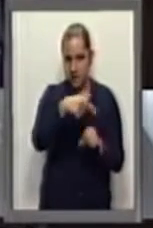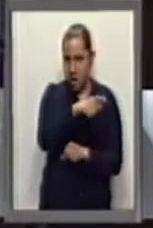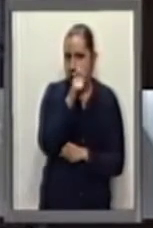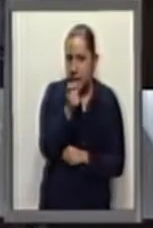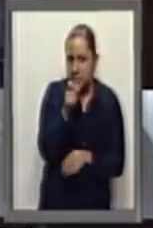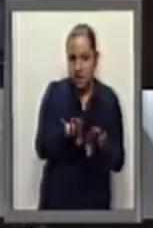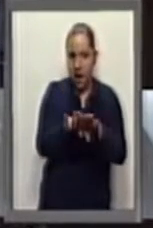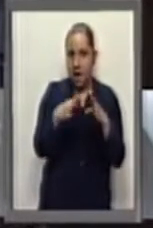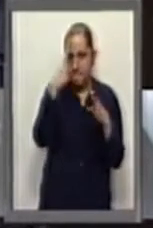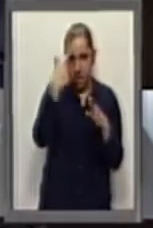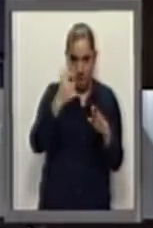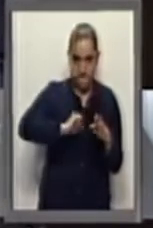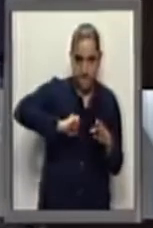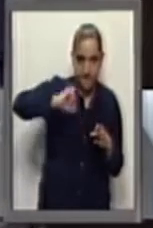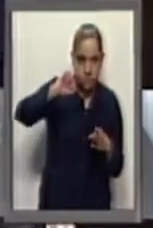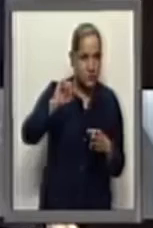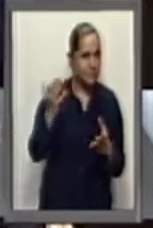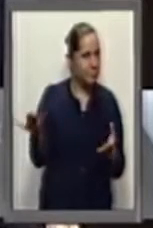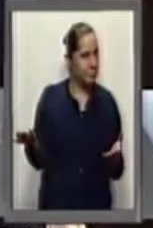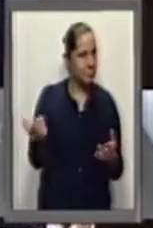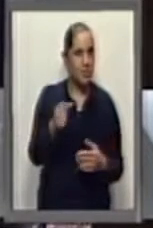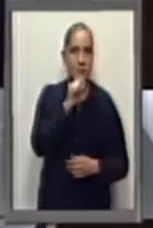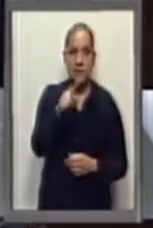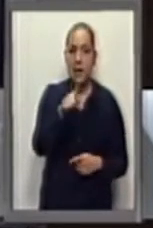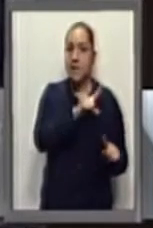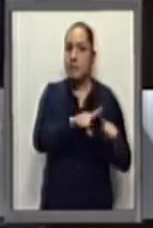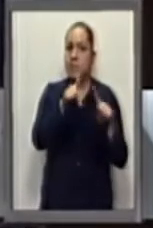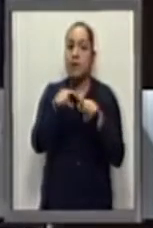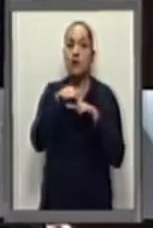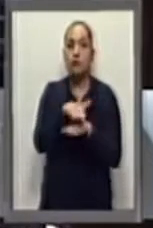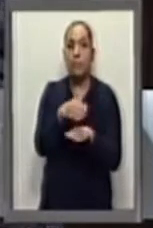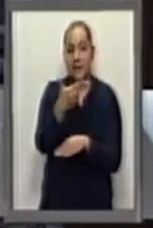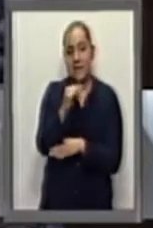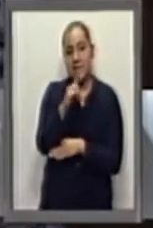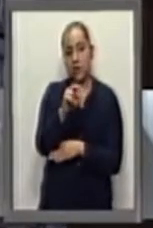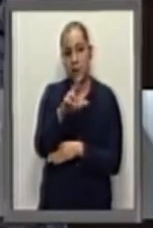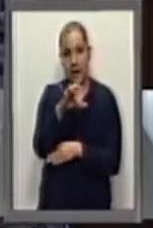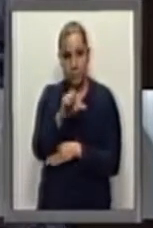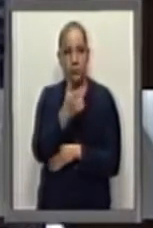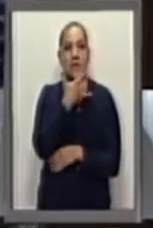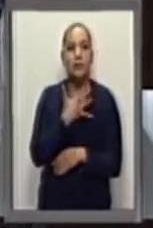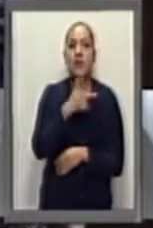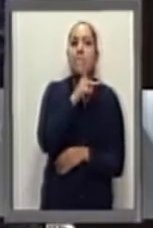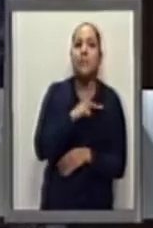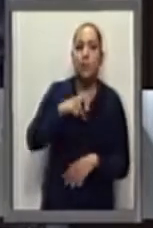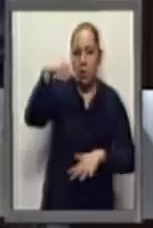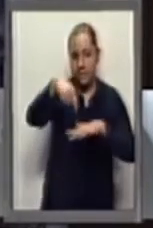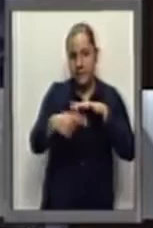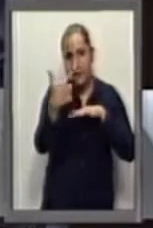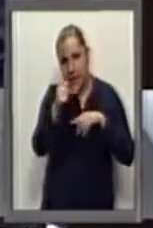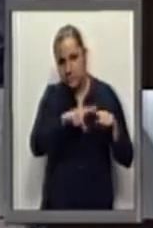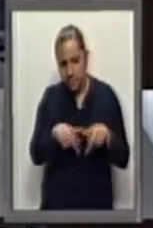en el caso de los ingresos a través de los ingresos de hidrocarburos, iremos a favor porque se atendieron las